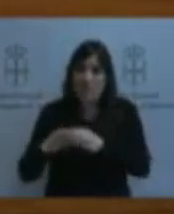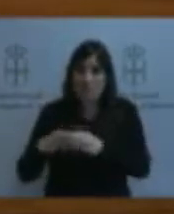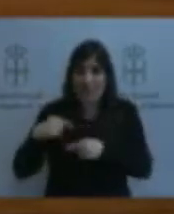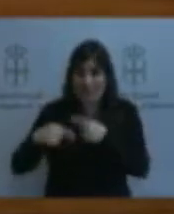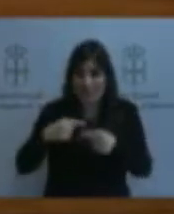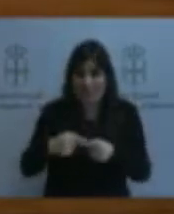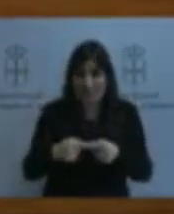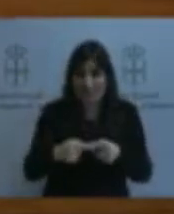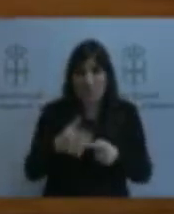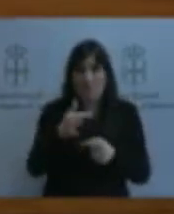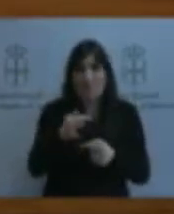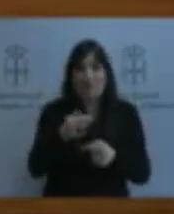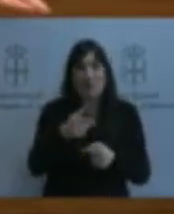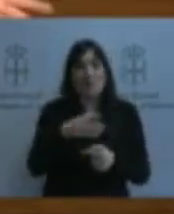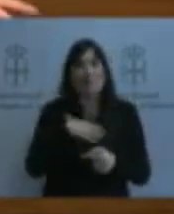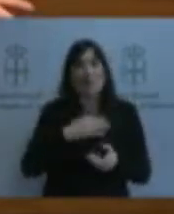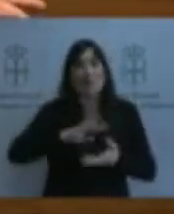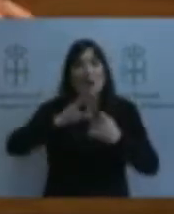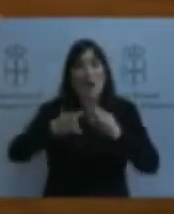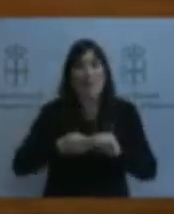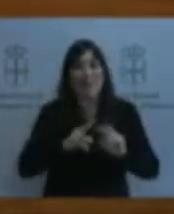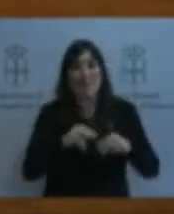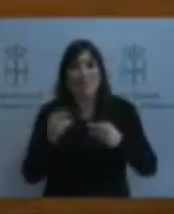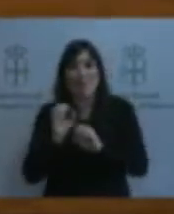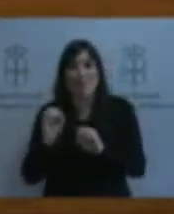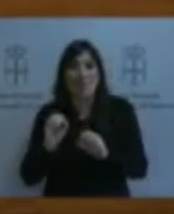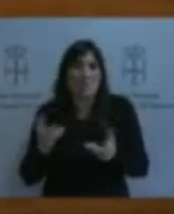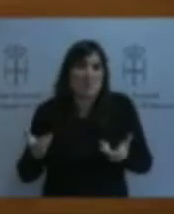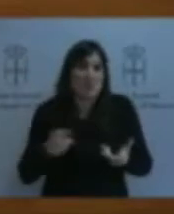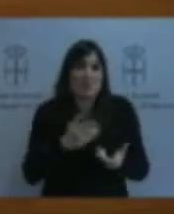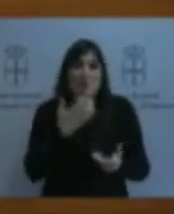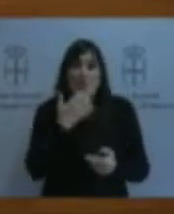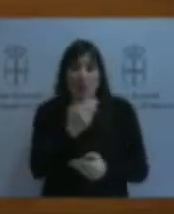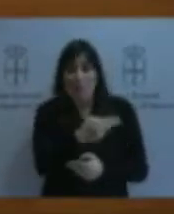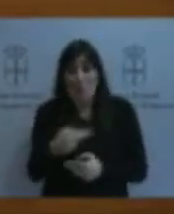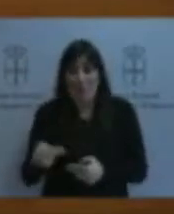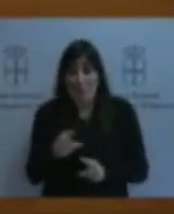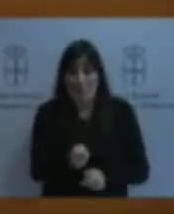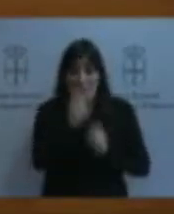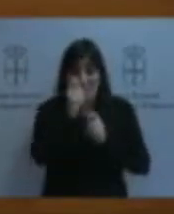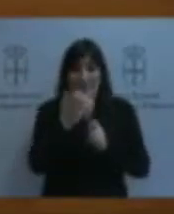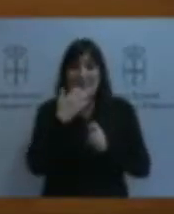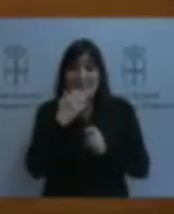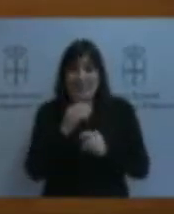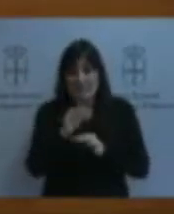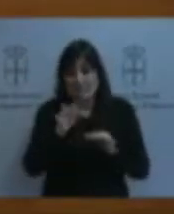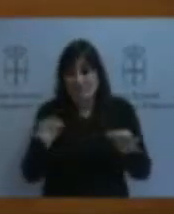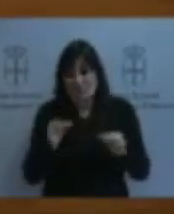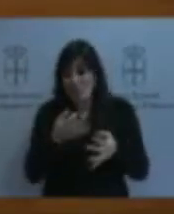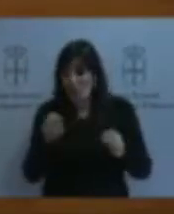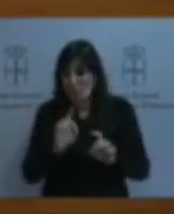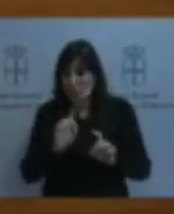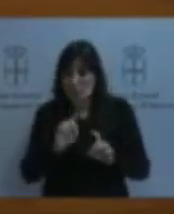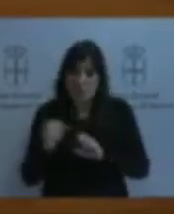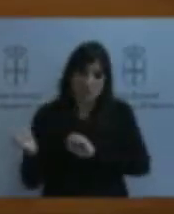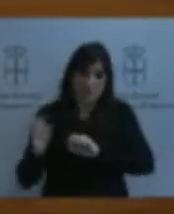devolución cero. Bueno, pues el descarte en pesca consiste en la devolución al mar de las capturas no deseadas, vivas o no, pero no alcanzan